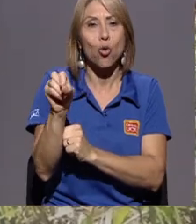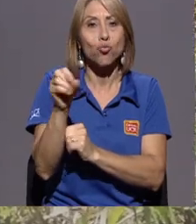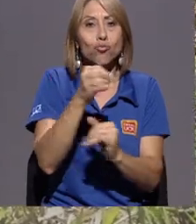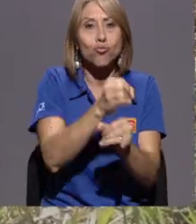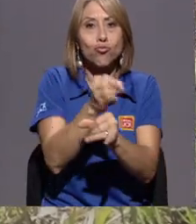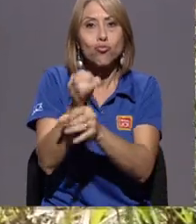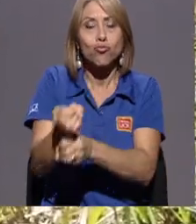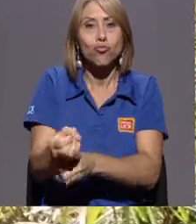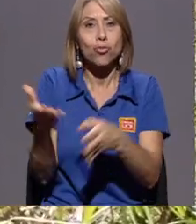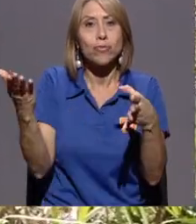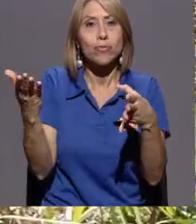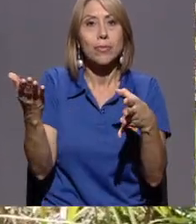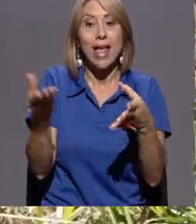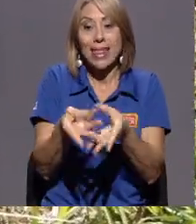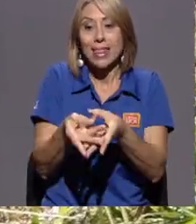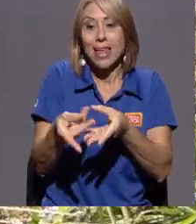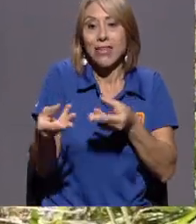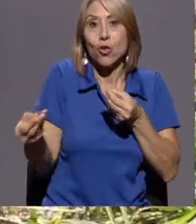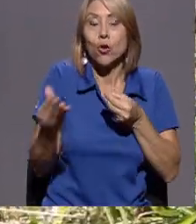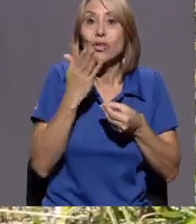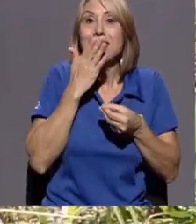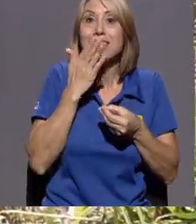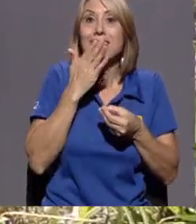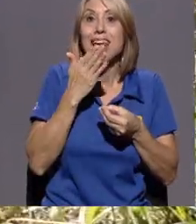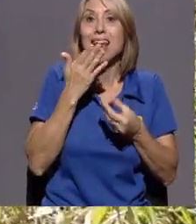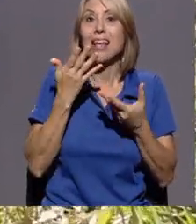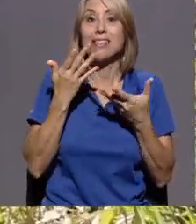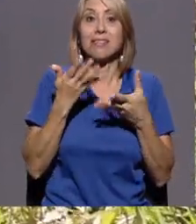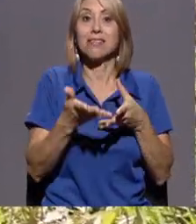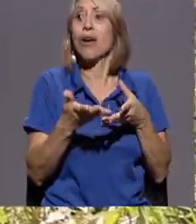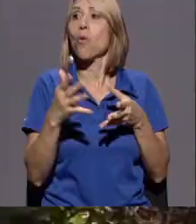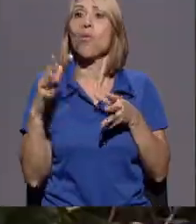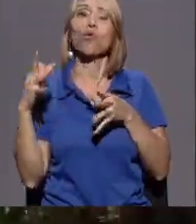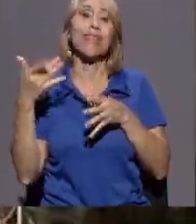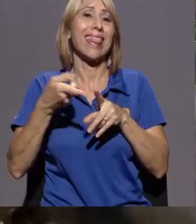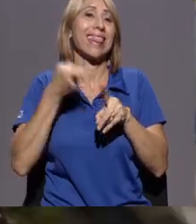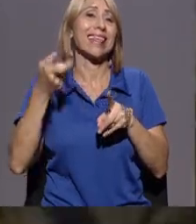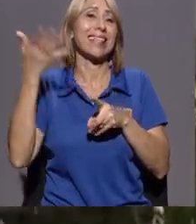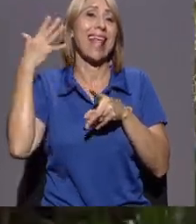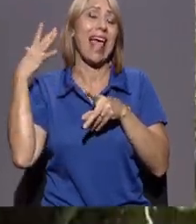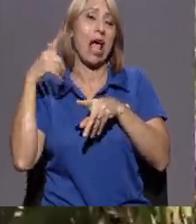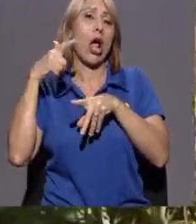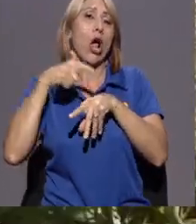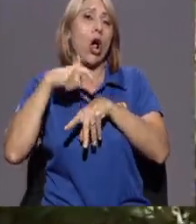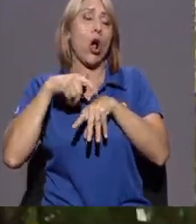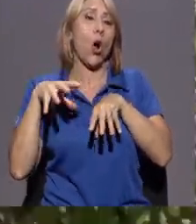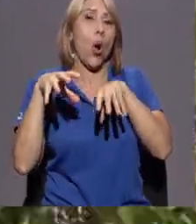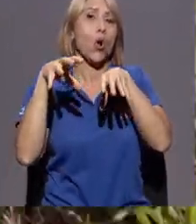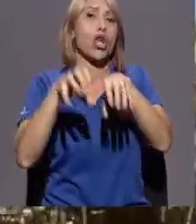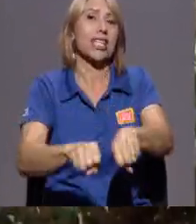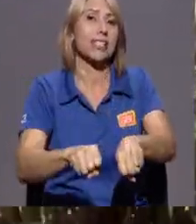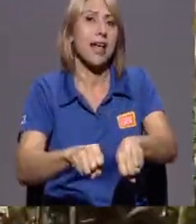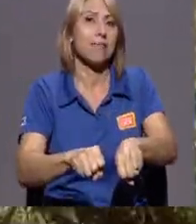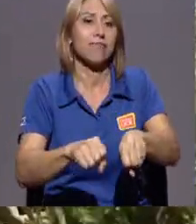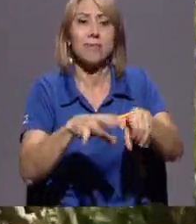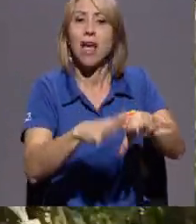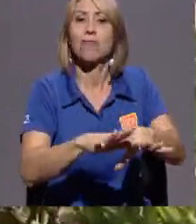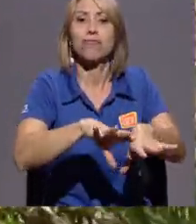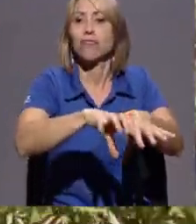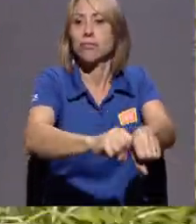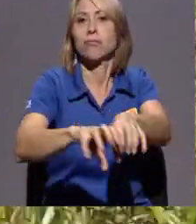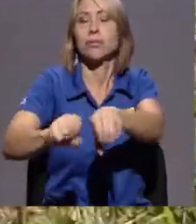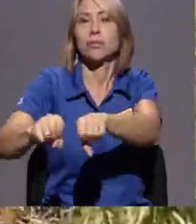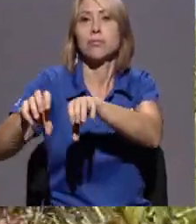indígenas desde la conquista, porque no son solamente, digamos, los últimos 100 años, sino que es desde la